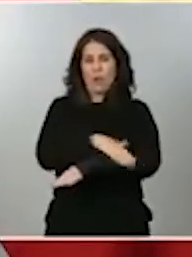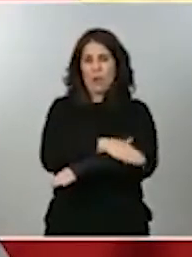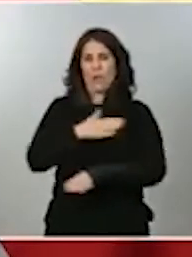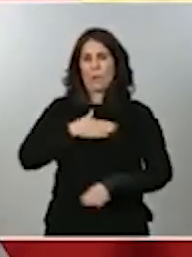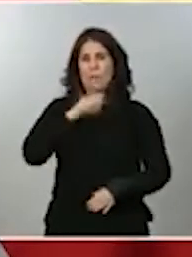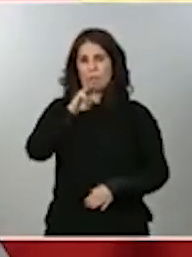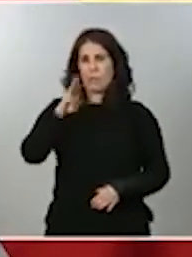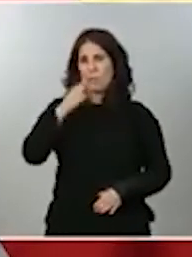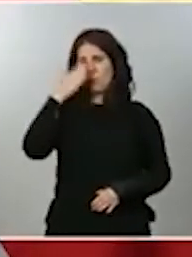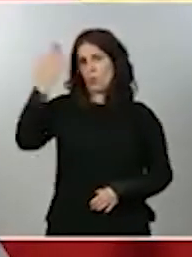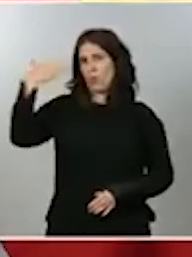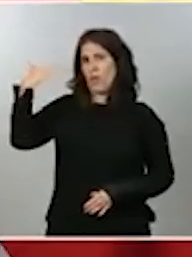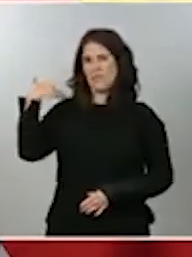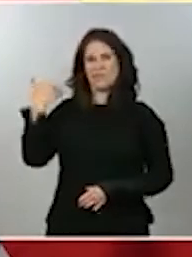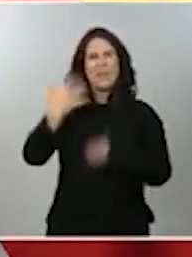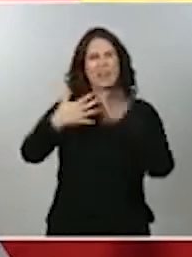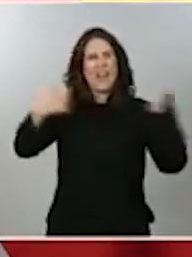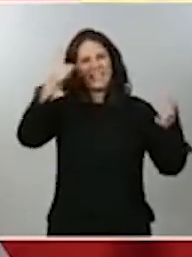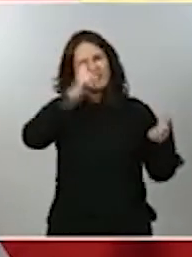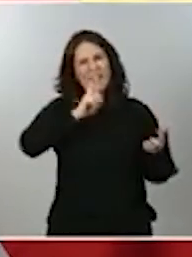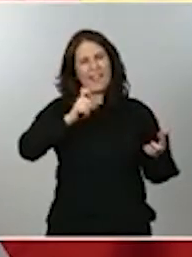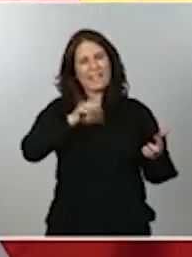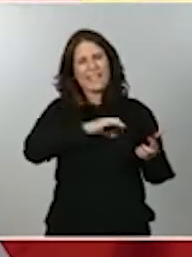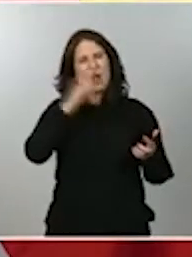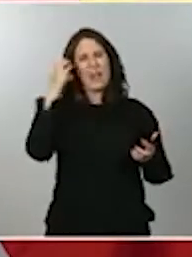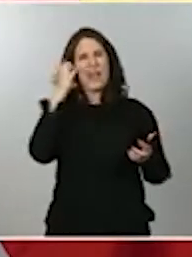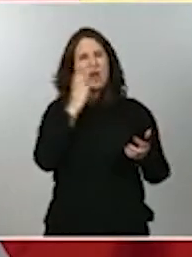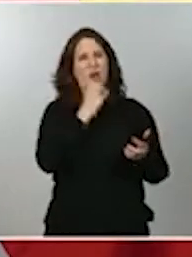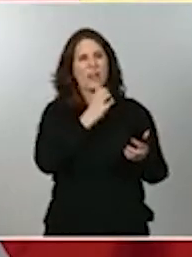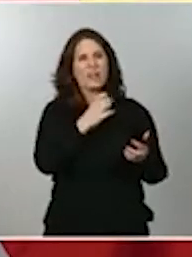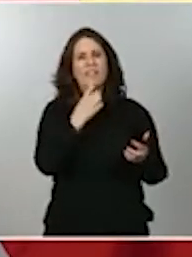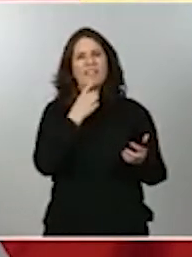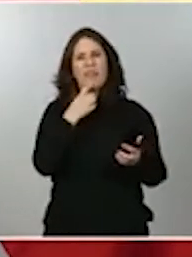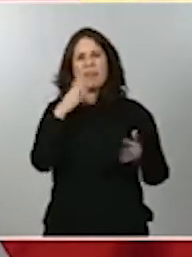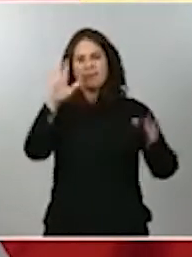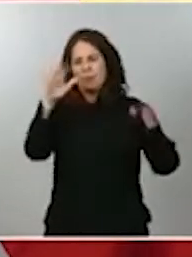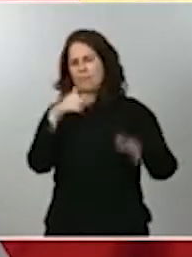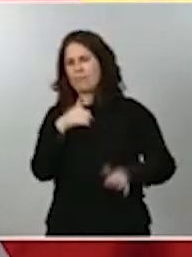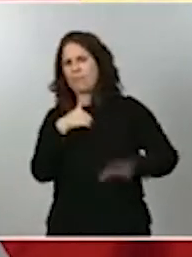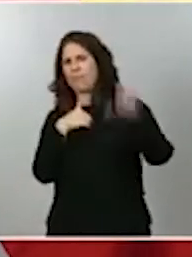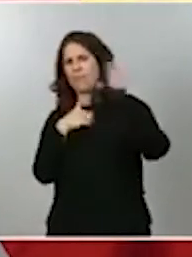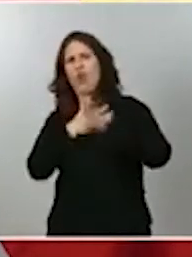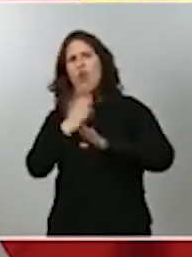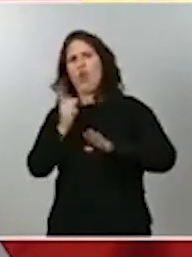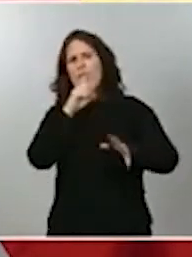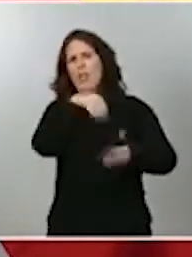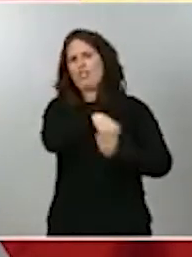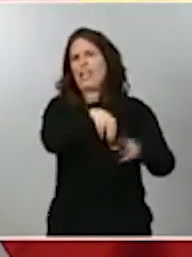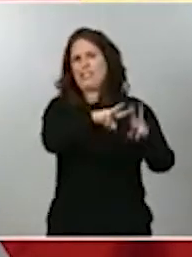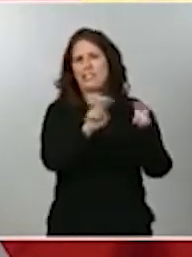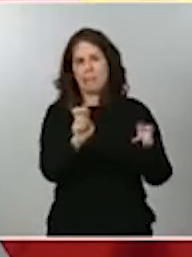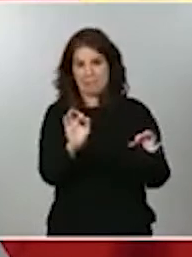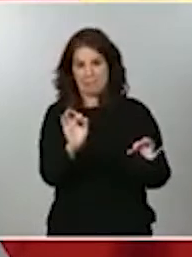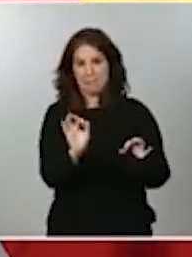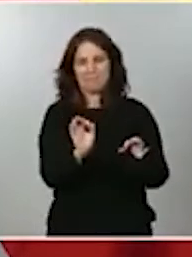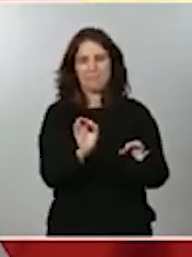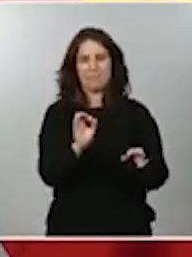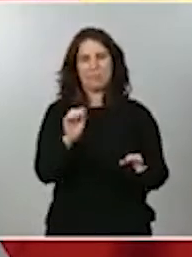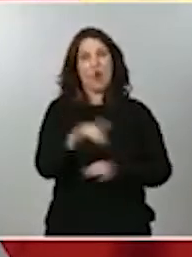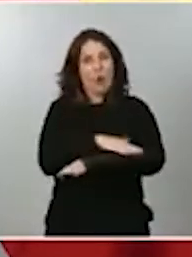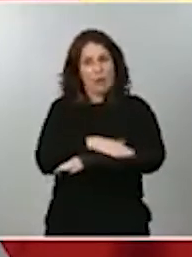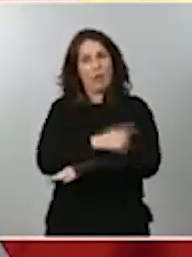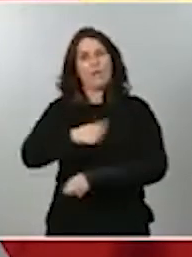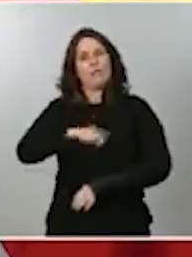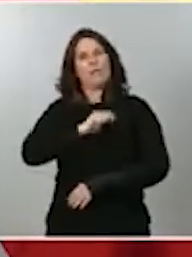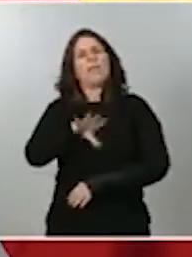aquella frase del señor Rajoy diciendo que no se quería meter en eso, el Gobierno de España ha decidido justamente meterse en